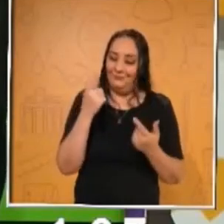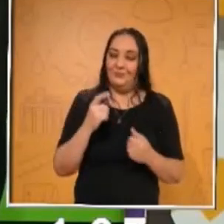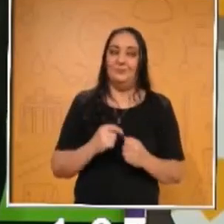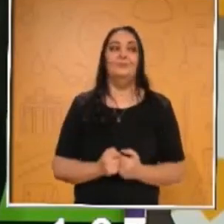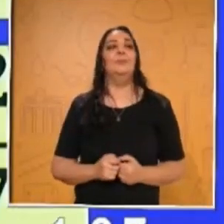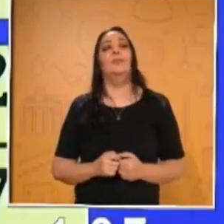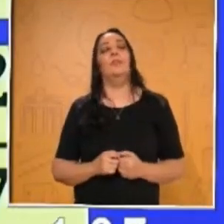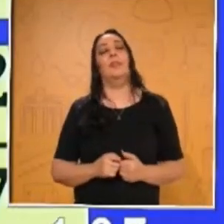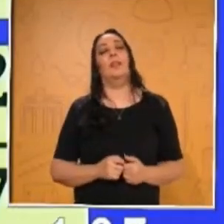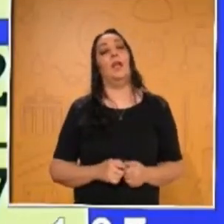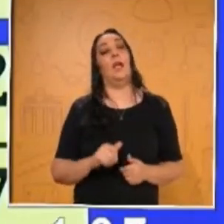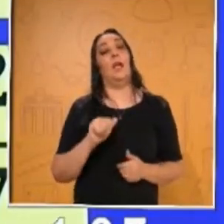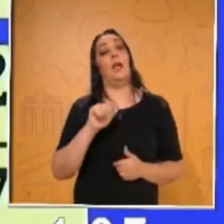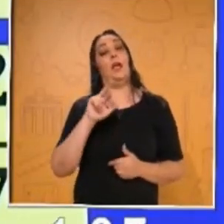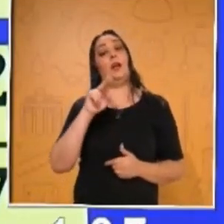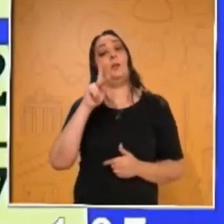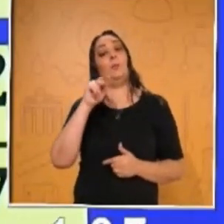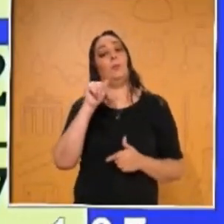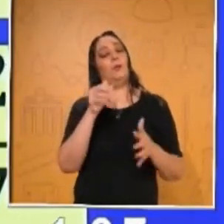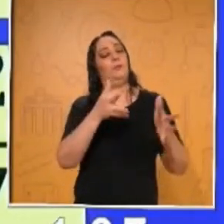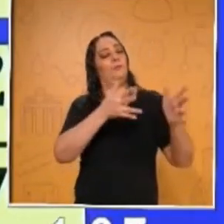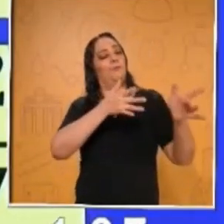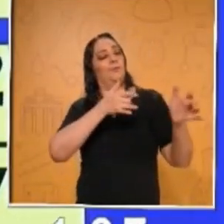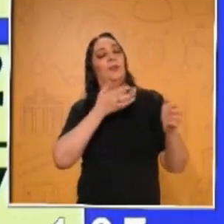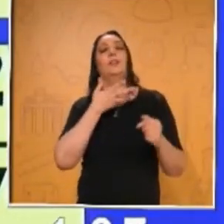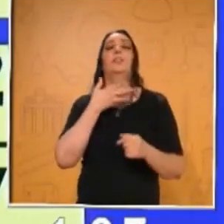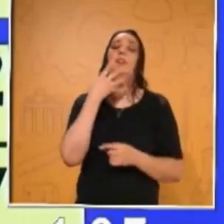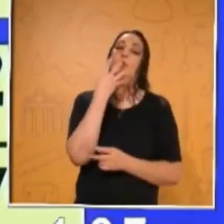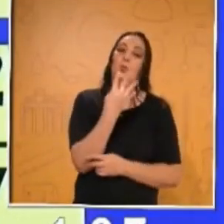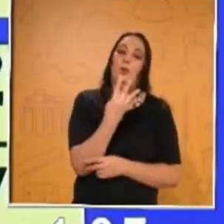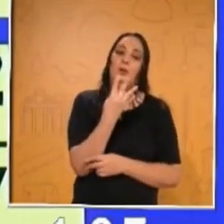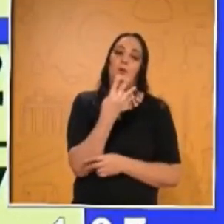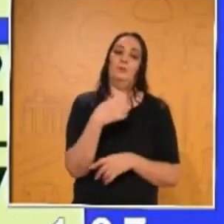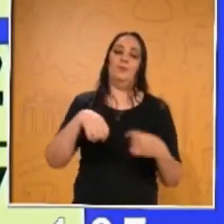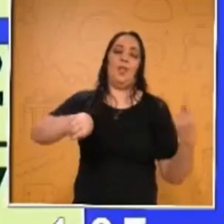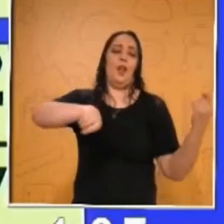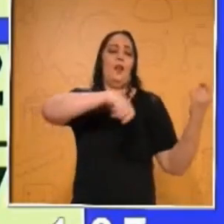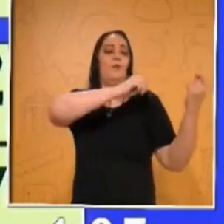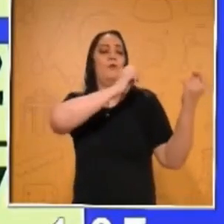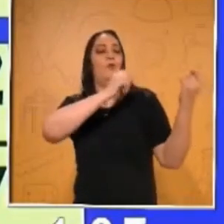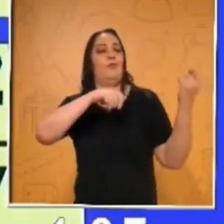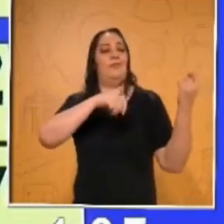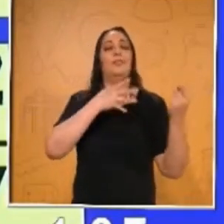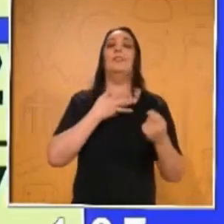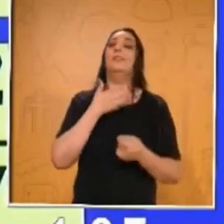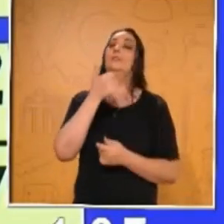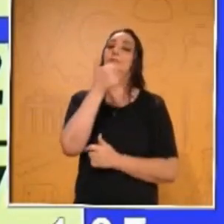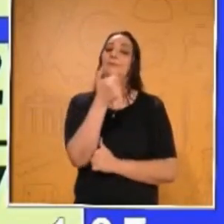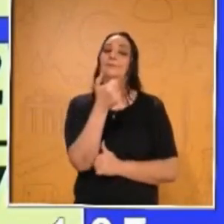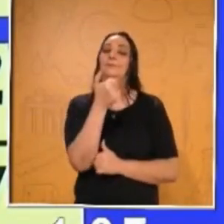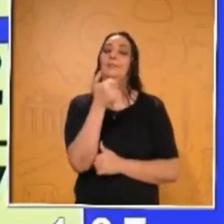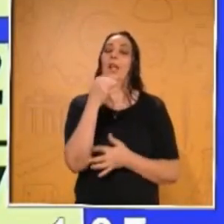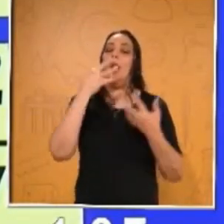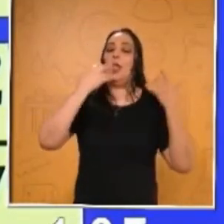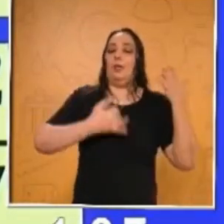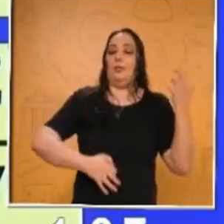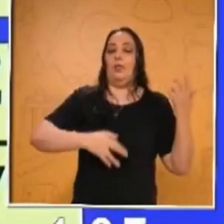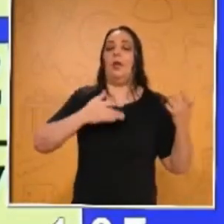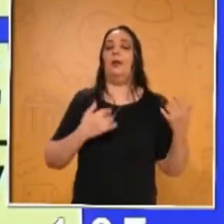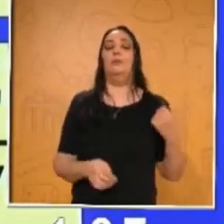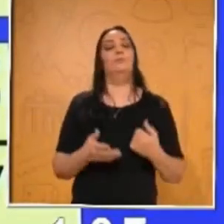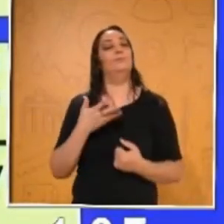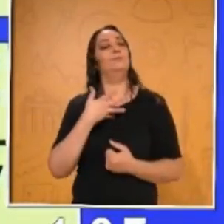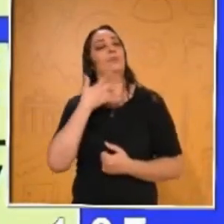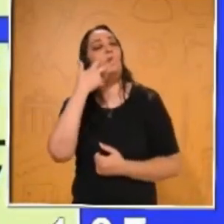Vamos a iniciar. El arpa tiene cuatro. El violín tiene seis. La guitarra tiene